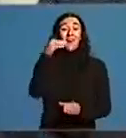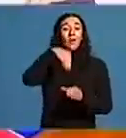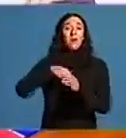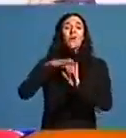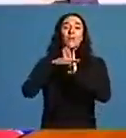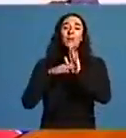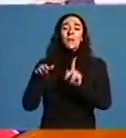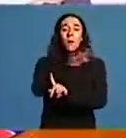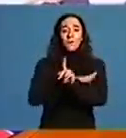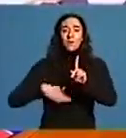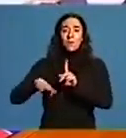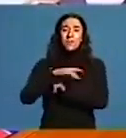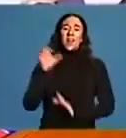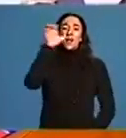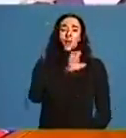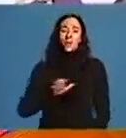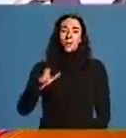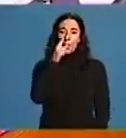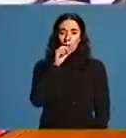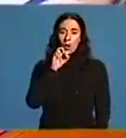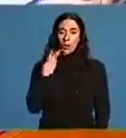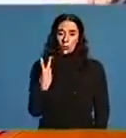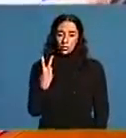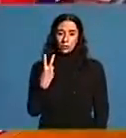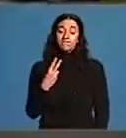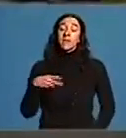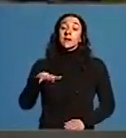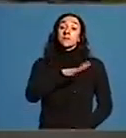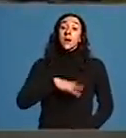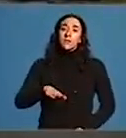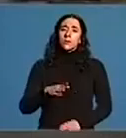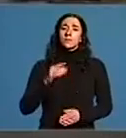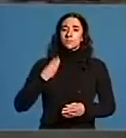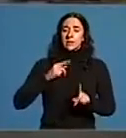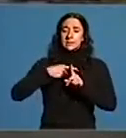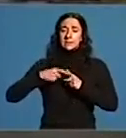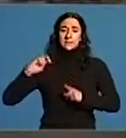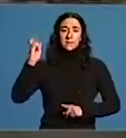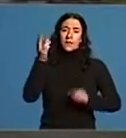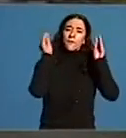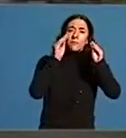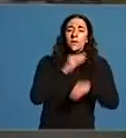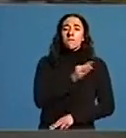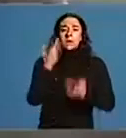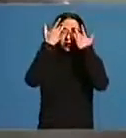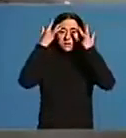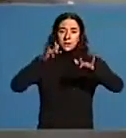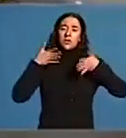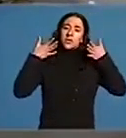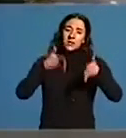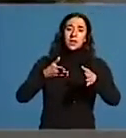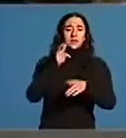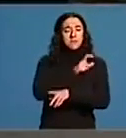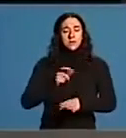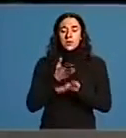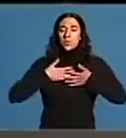medioambiental europeo Lugo Dous, do organismo provincial. O espazo onde se acollerá actividades de formación e de sensibilización dirigidas a todos os